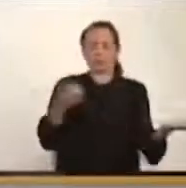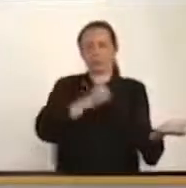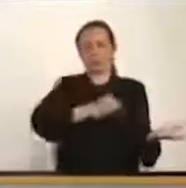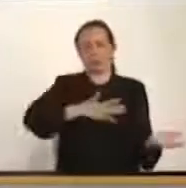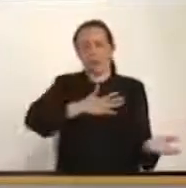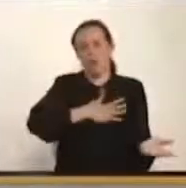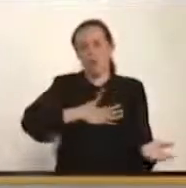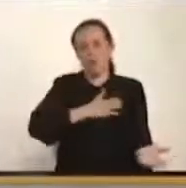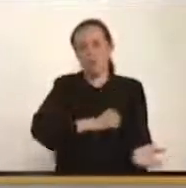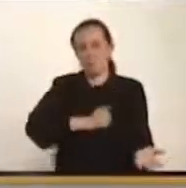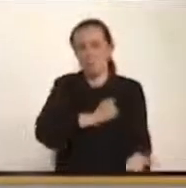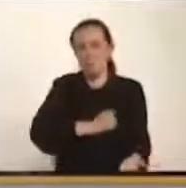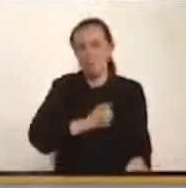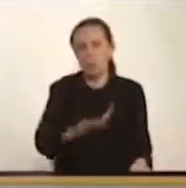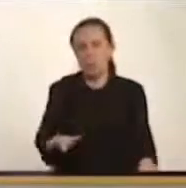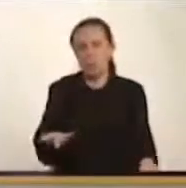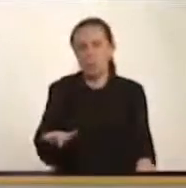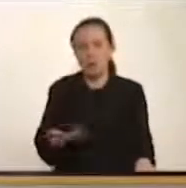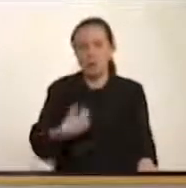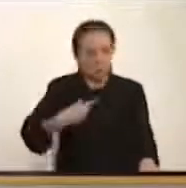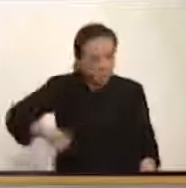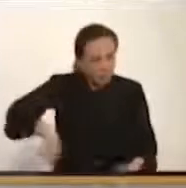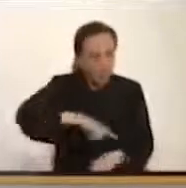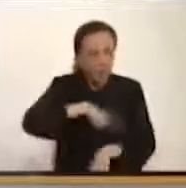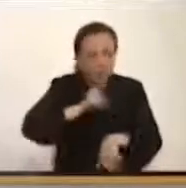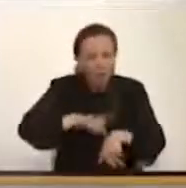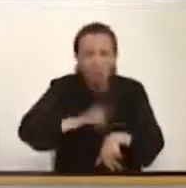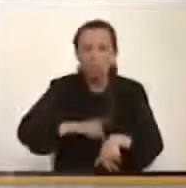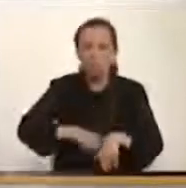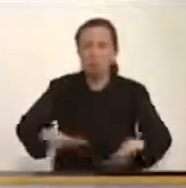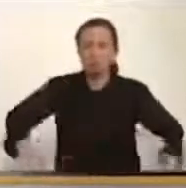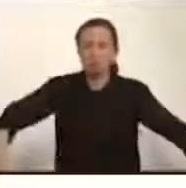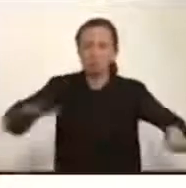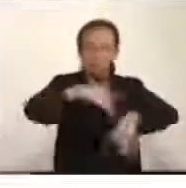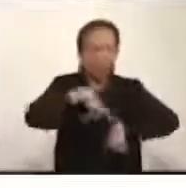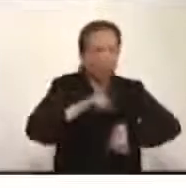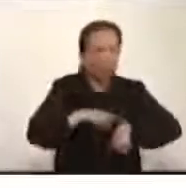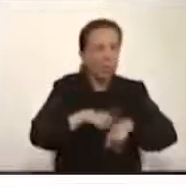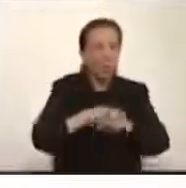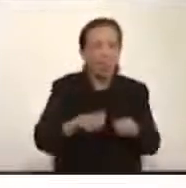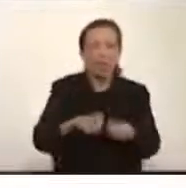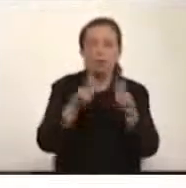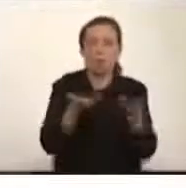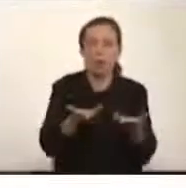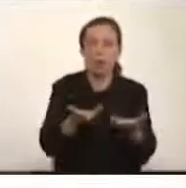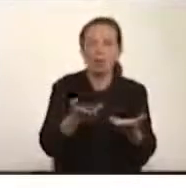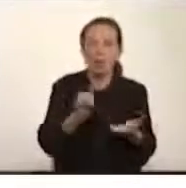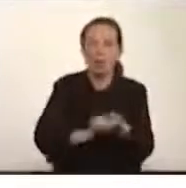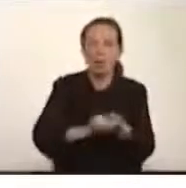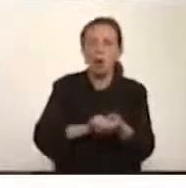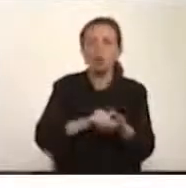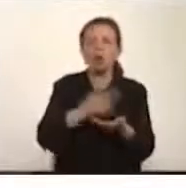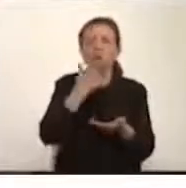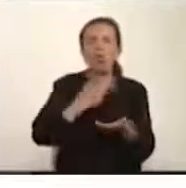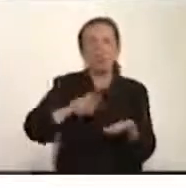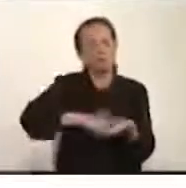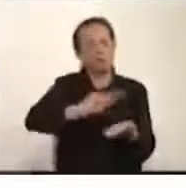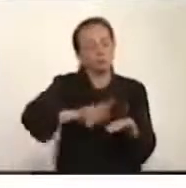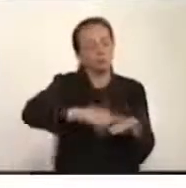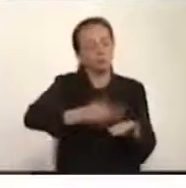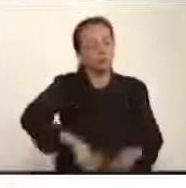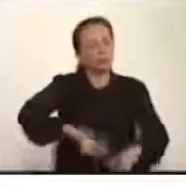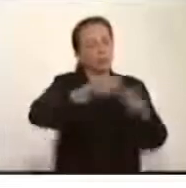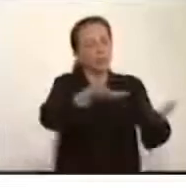nosotros aquí no estamos pidiendo un espacio de tiempo para que le ofrezcan mermelada a los congresistas que no le van a